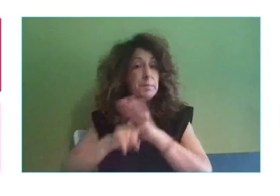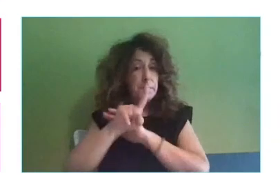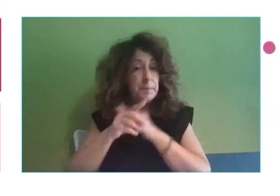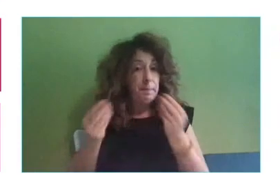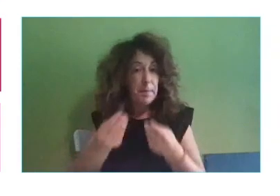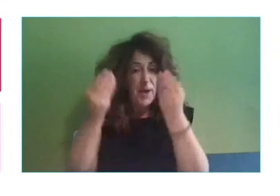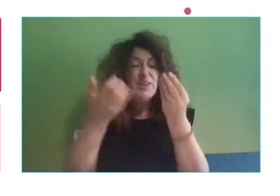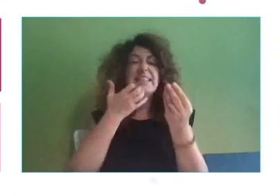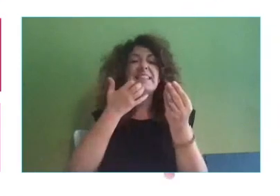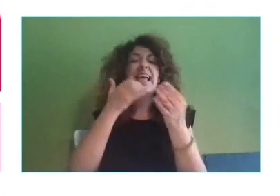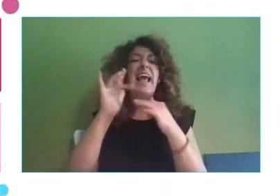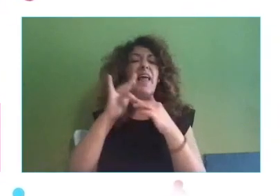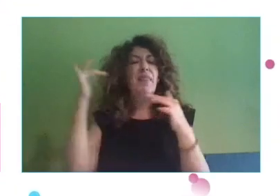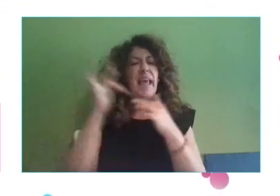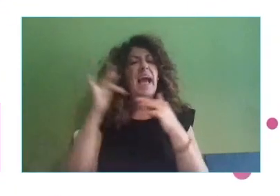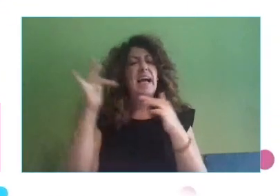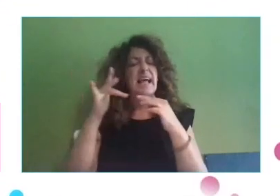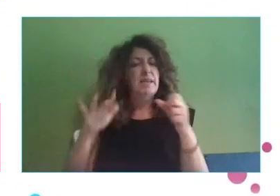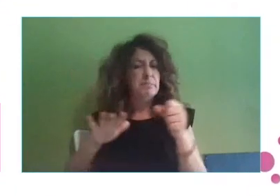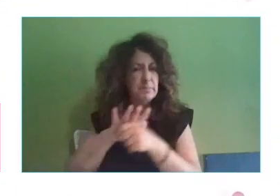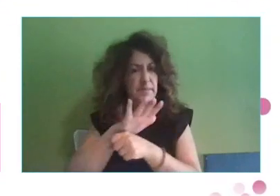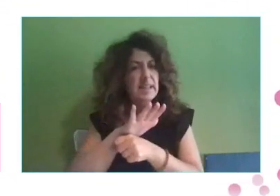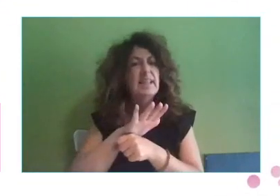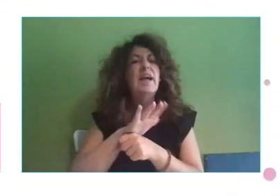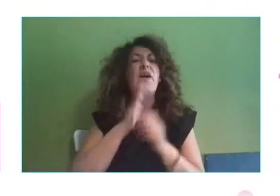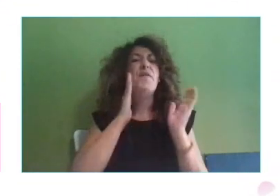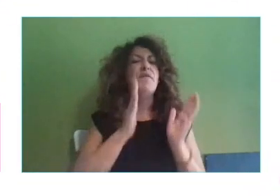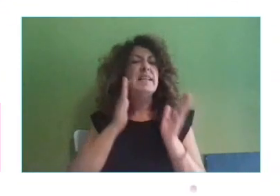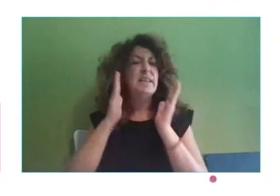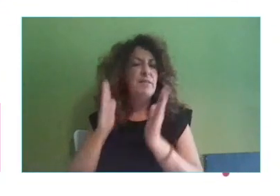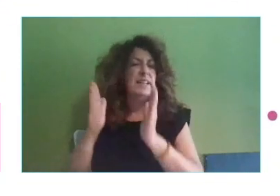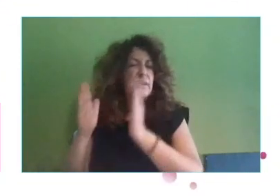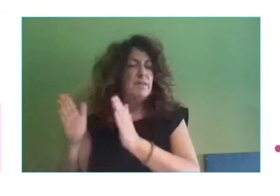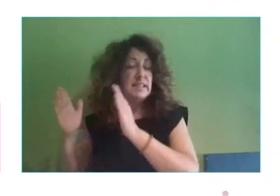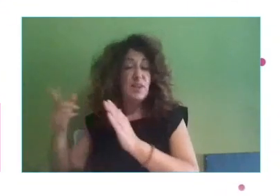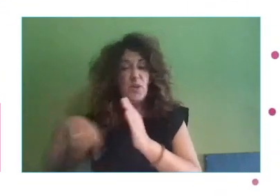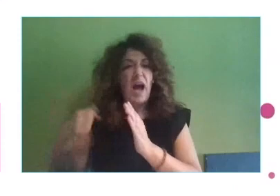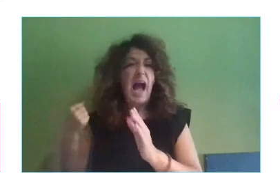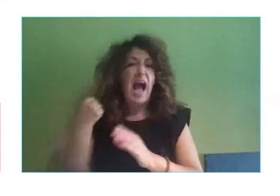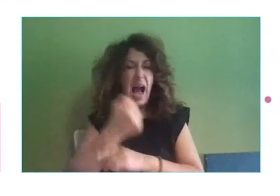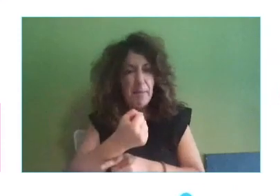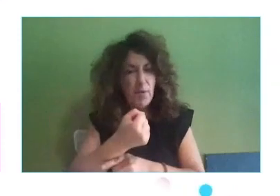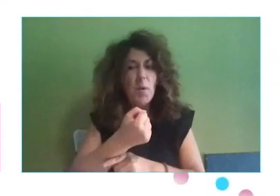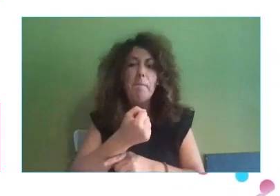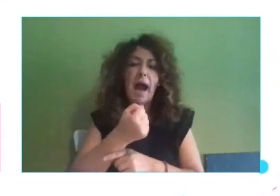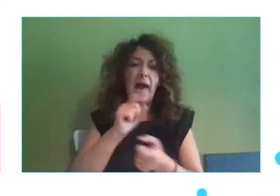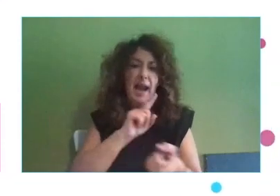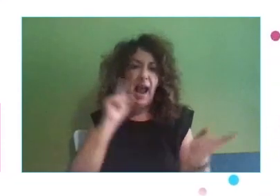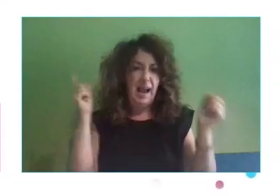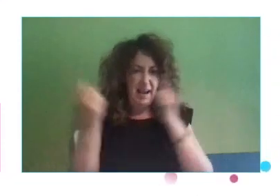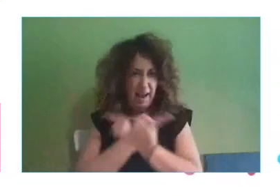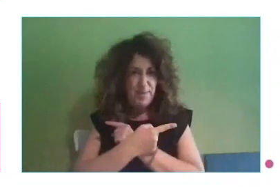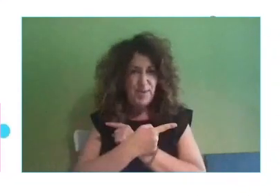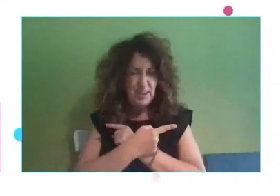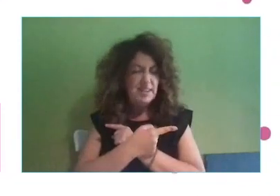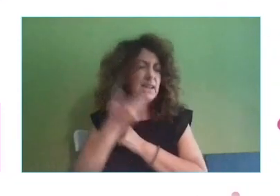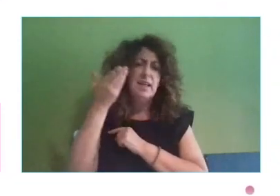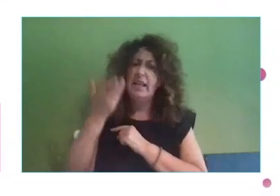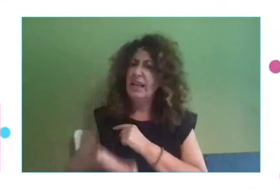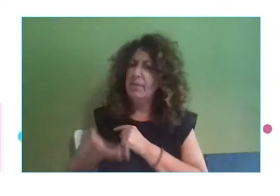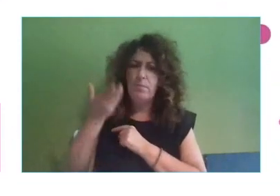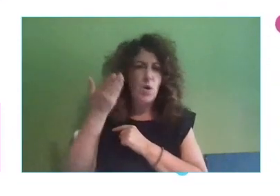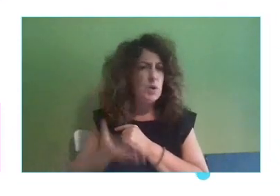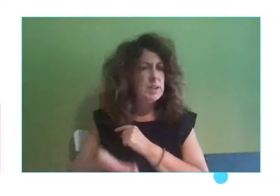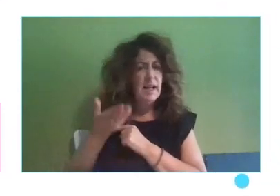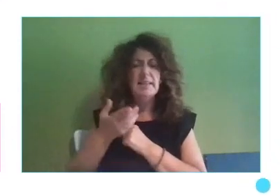y vamos cubriendo esas fases y le vamos dando ese soporte para hacer ese cambio que es tan importante y tan necesario ahora